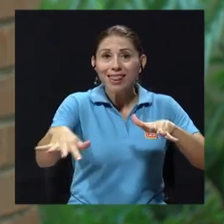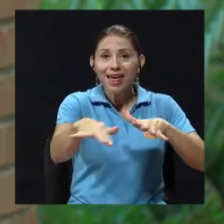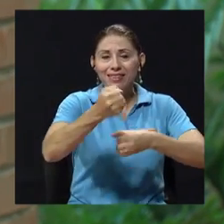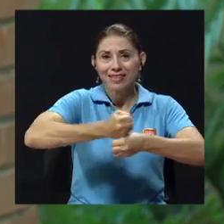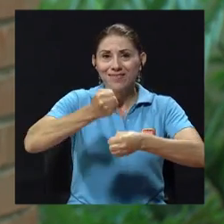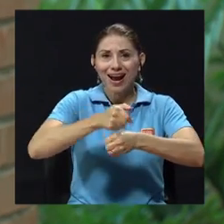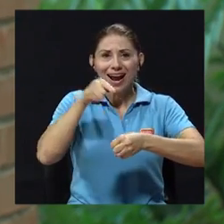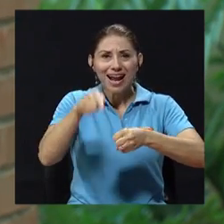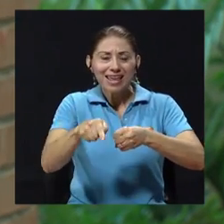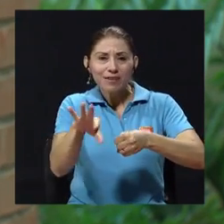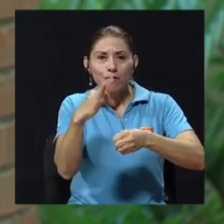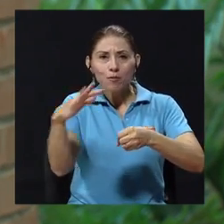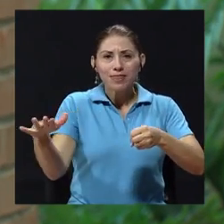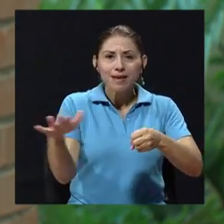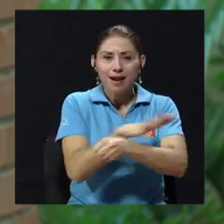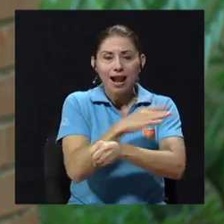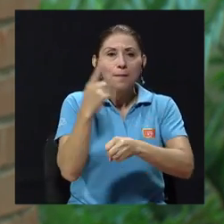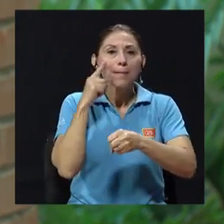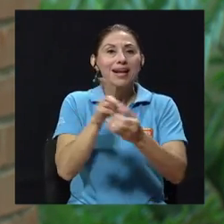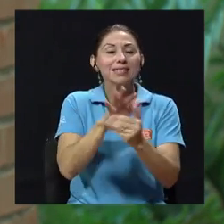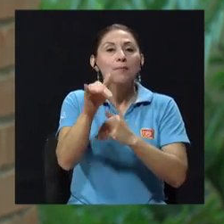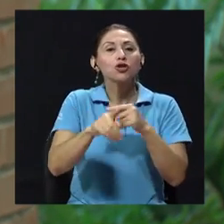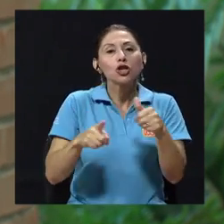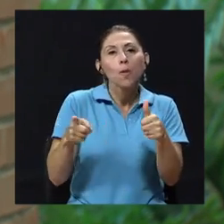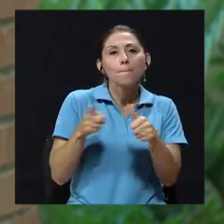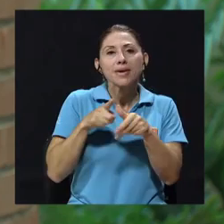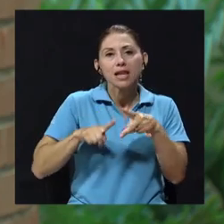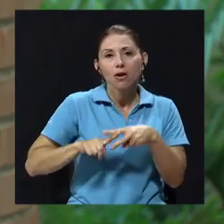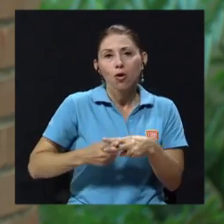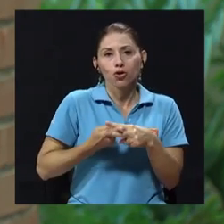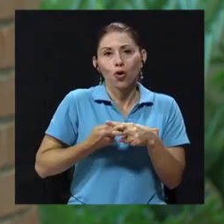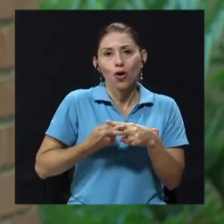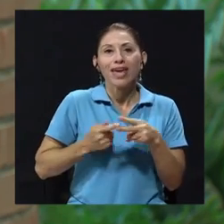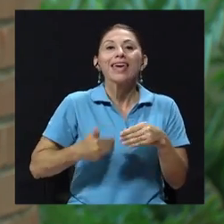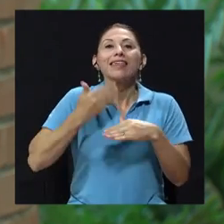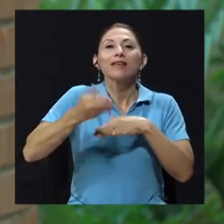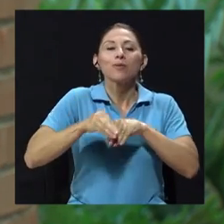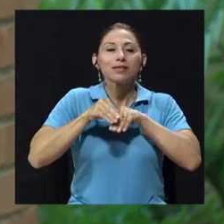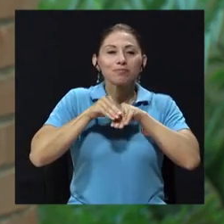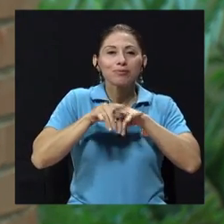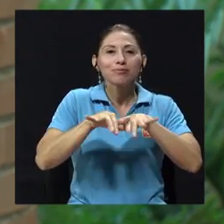ser un piloto y poder pasar este piloto a otras comunidades.